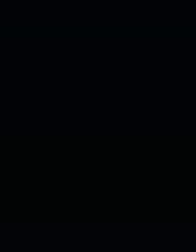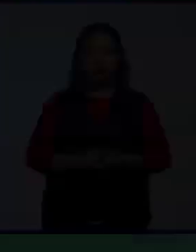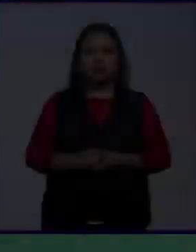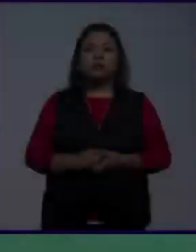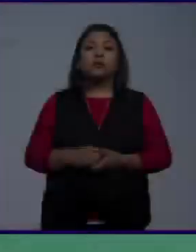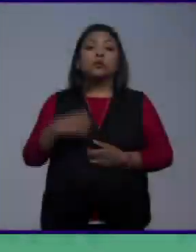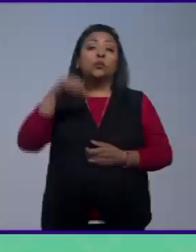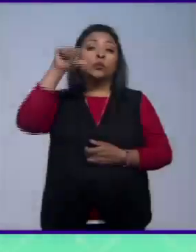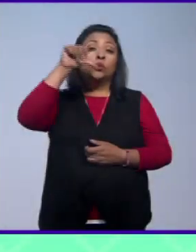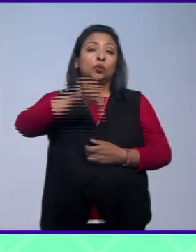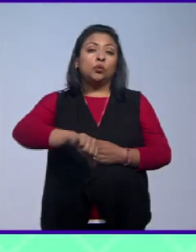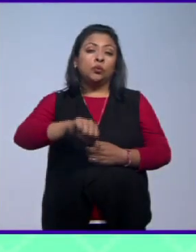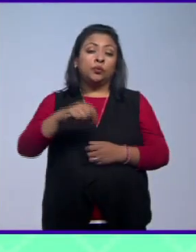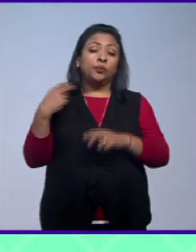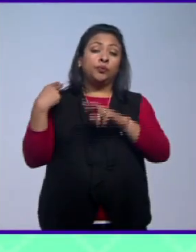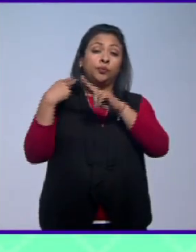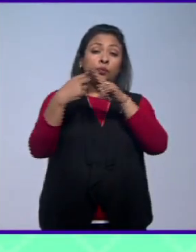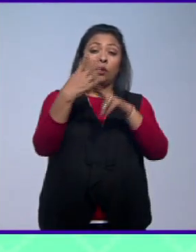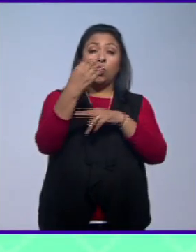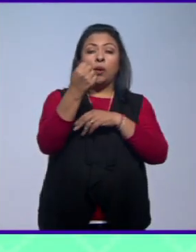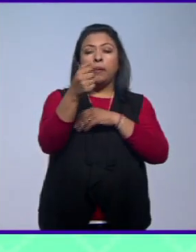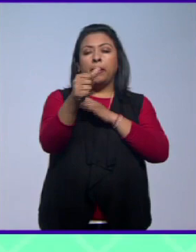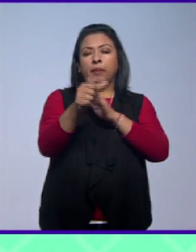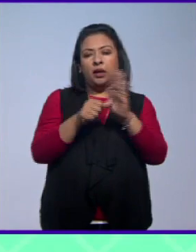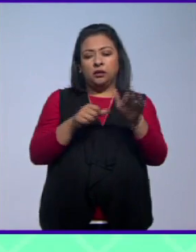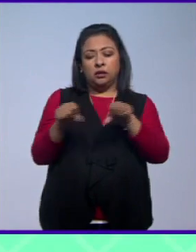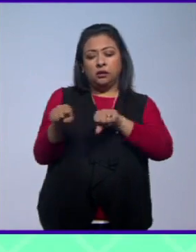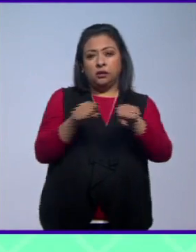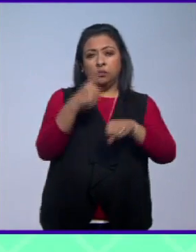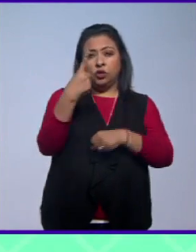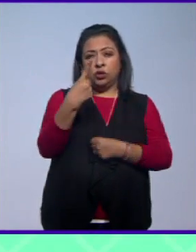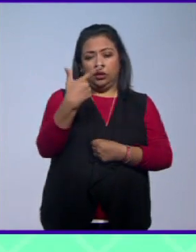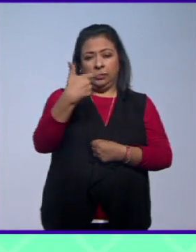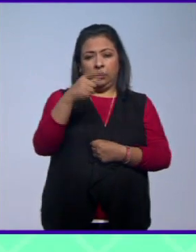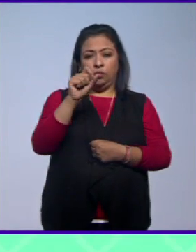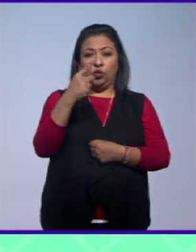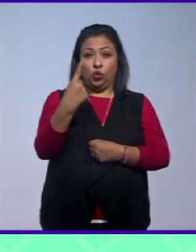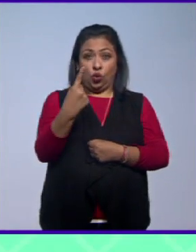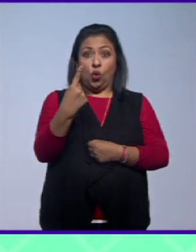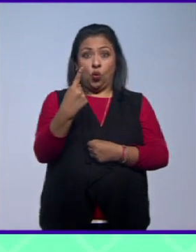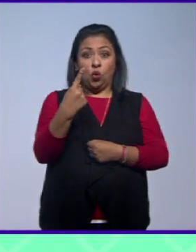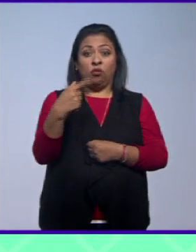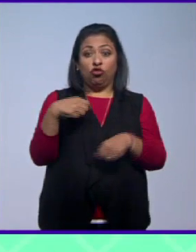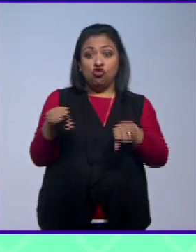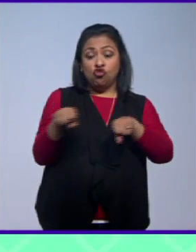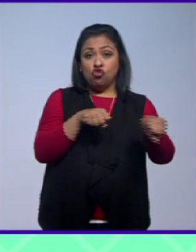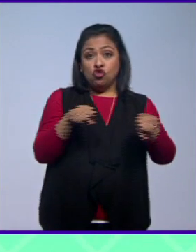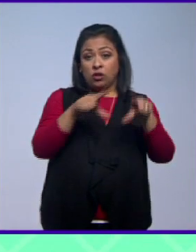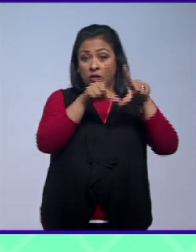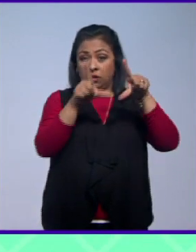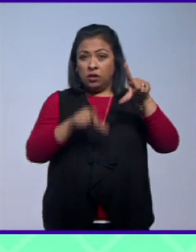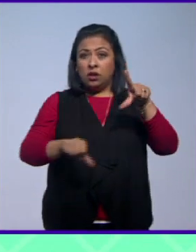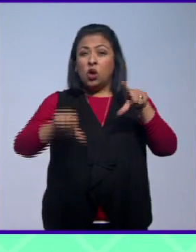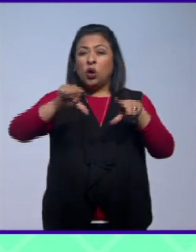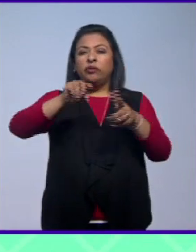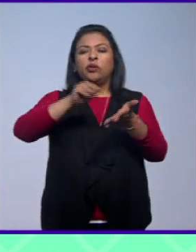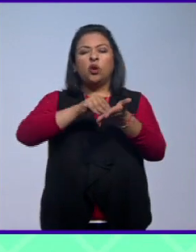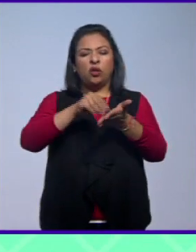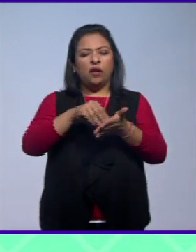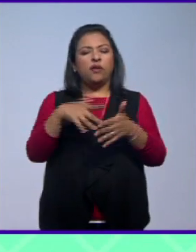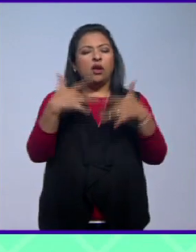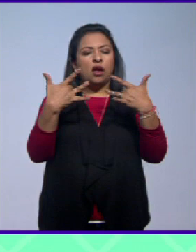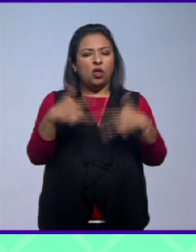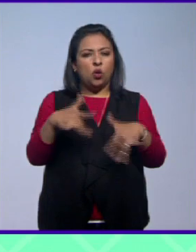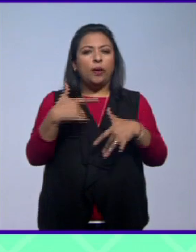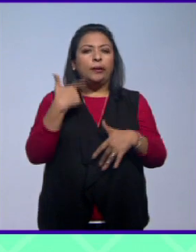Hoy se cumplen nueve meses del sismo de 7.1 grados que sacudió a nuestro país y cuyas heridas siguen sin cicatrizar Les